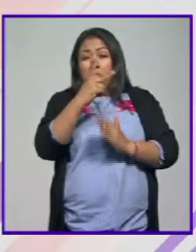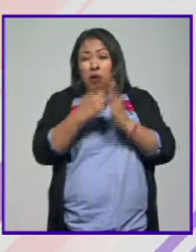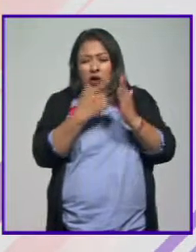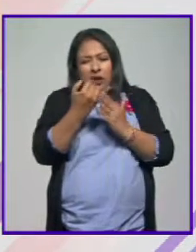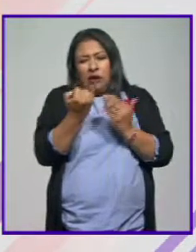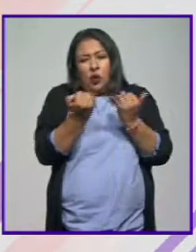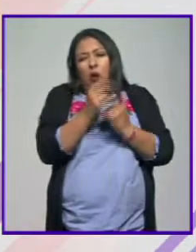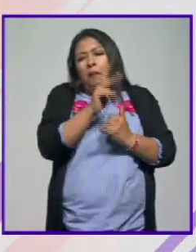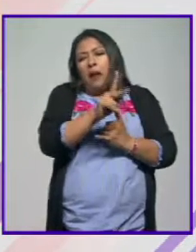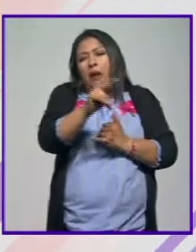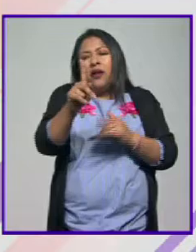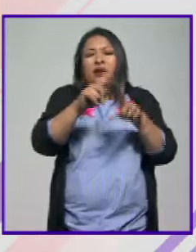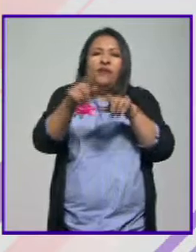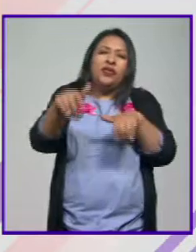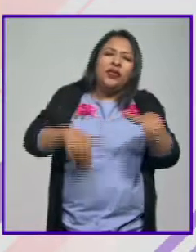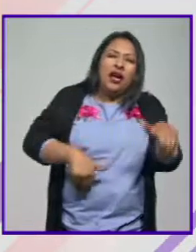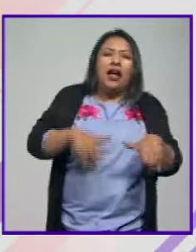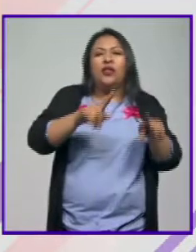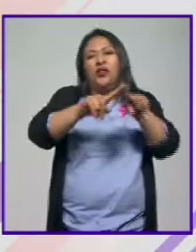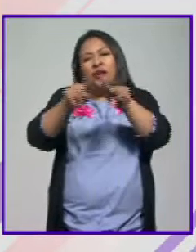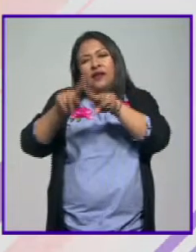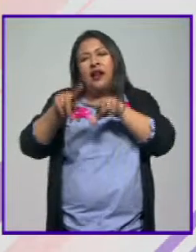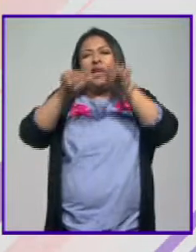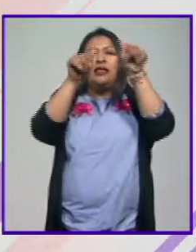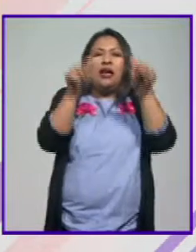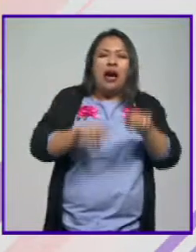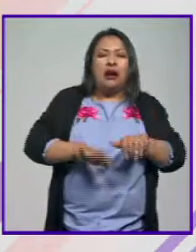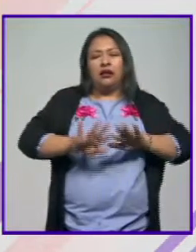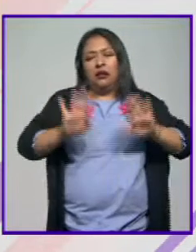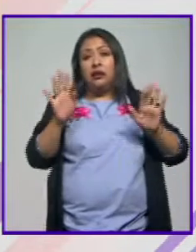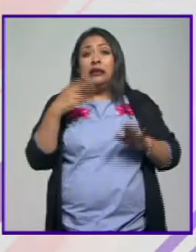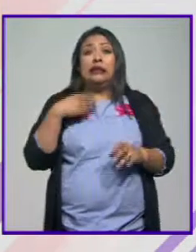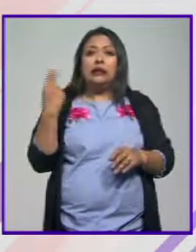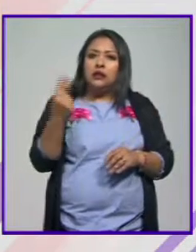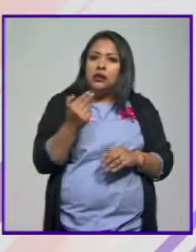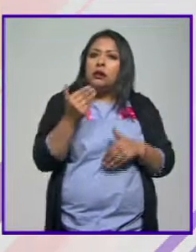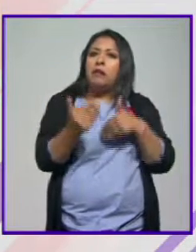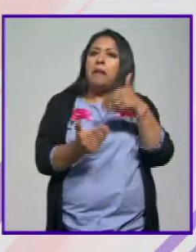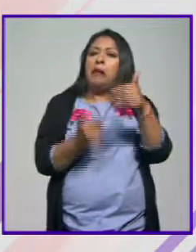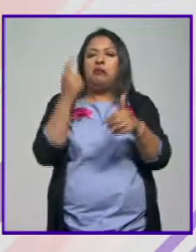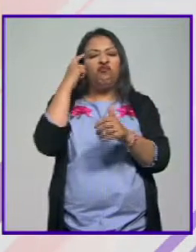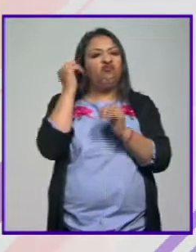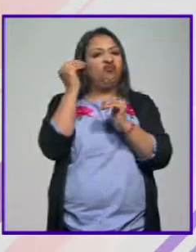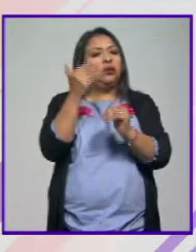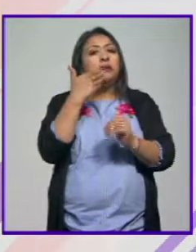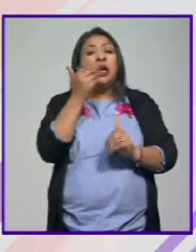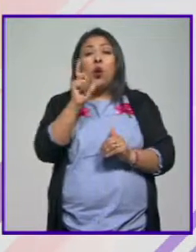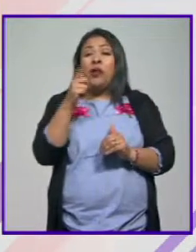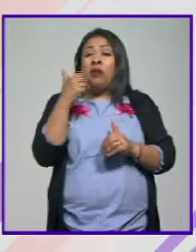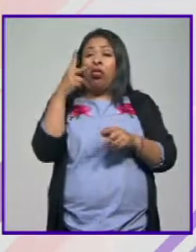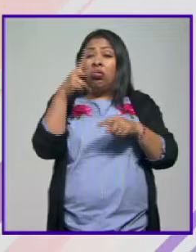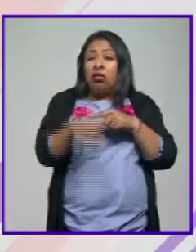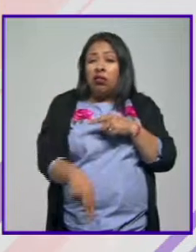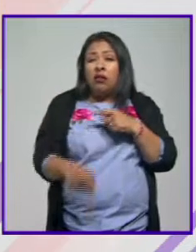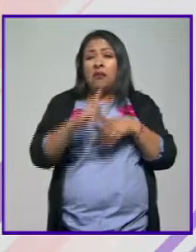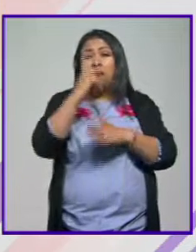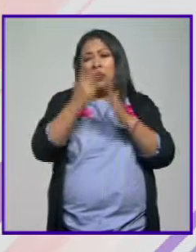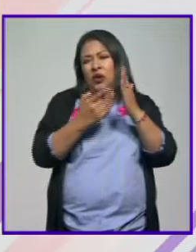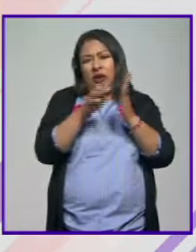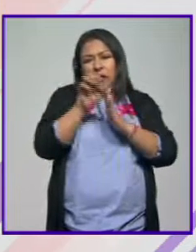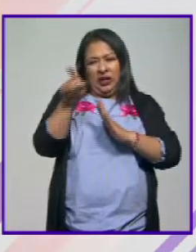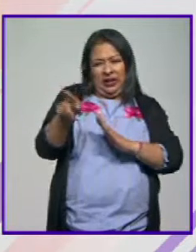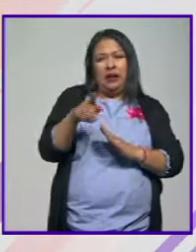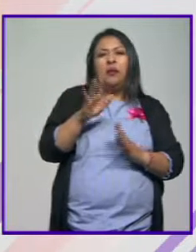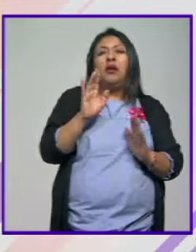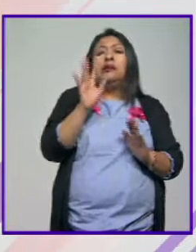como muchos otros proyectos de teatro y de otro orden de artes plásticas, necesitan madurar. Entonces, si no se le da continuidad a un proyecto como